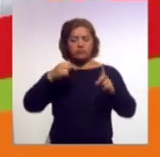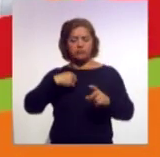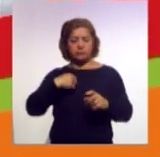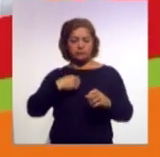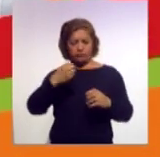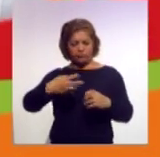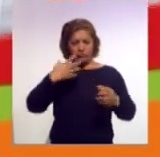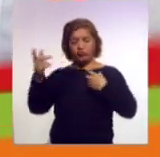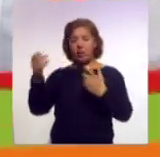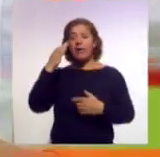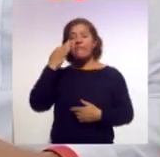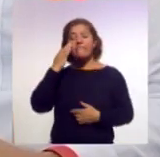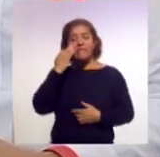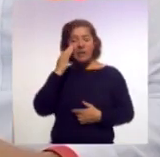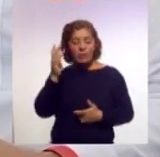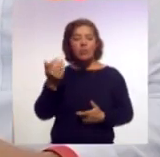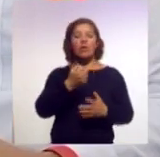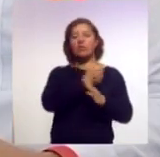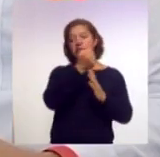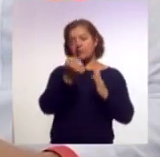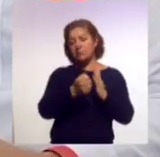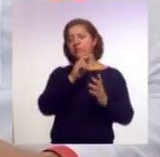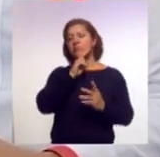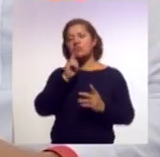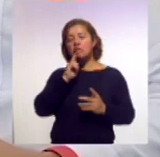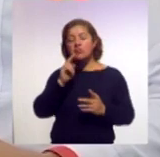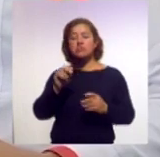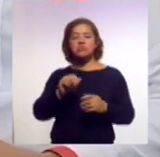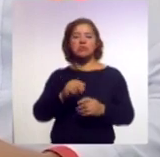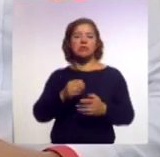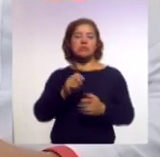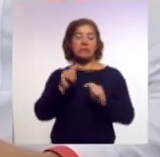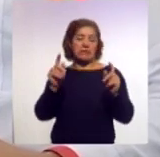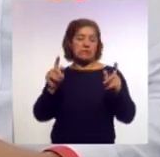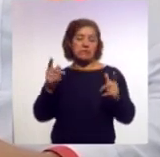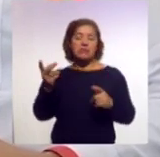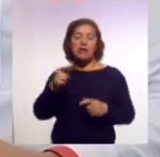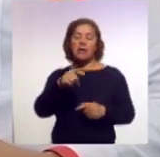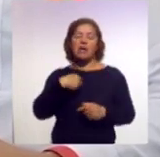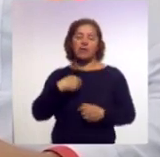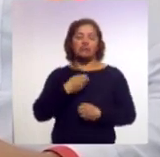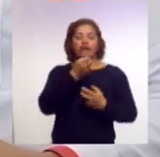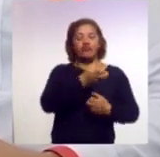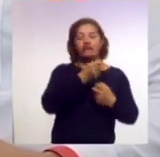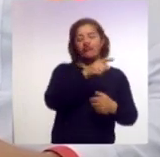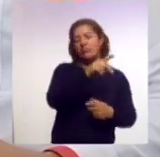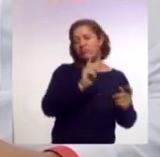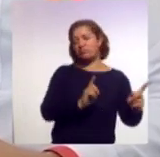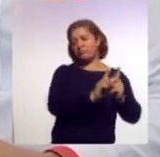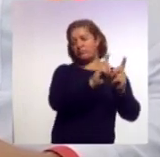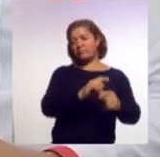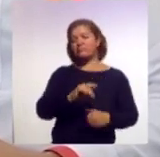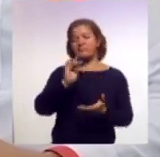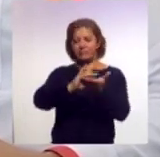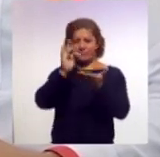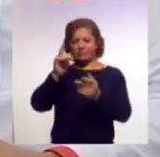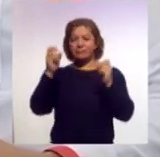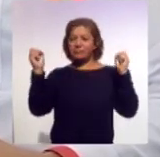sociales de Ahora Noticias y por supuesto que nosotros mismos las traeremos con los especialistas. Gracias, nos vemos hasta la próxima.